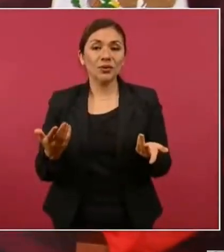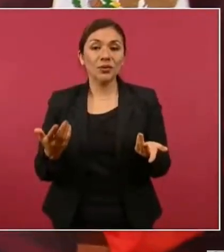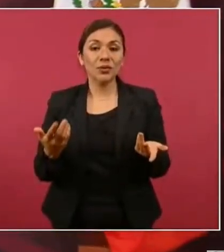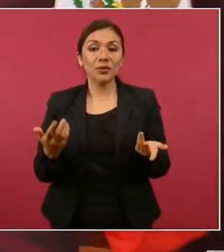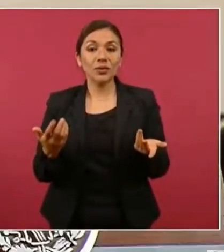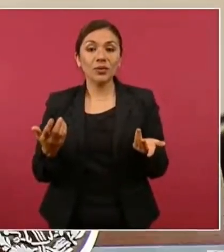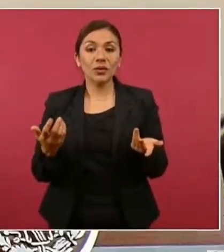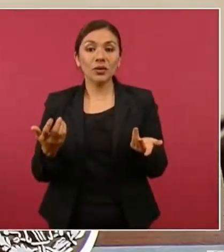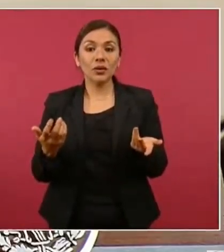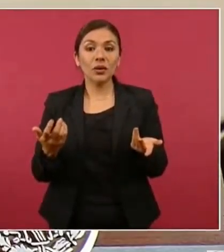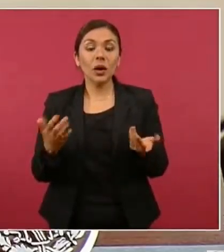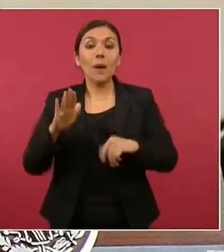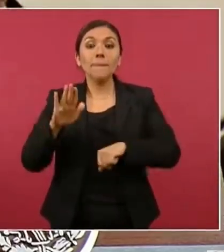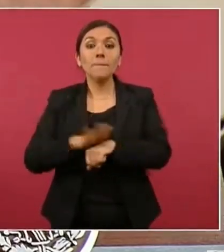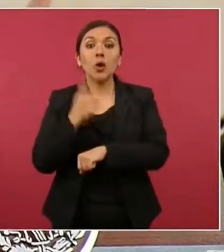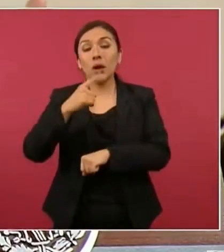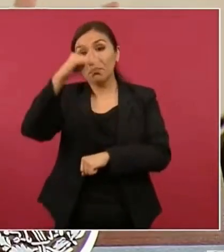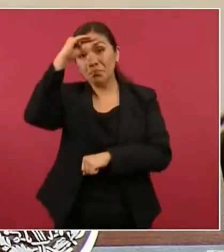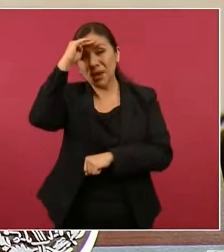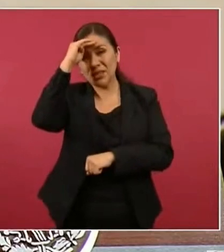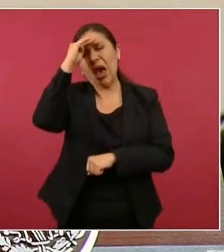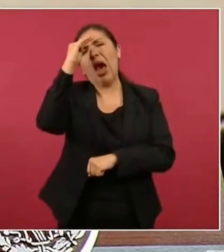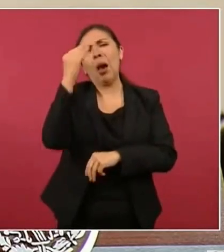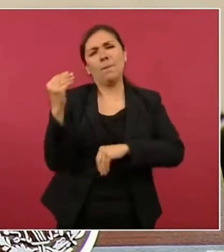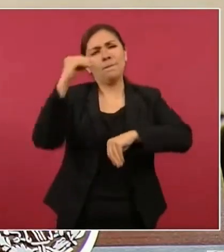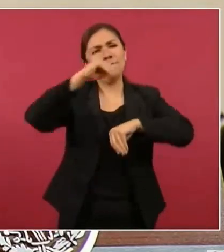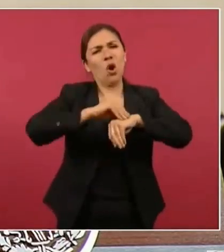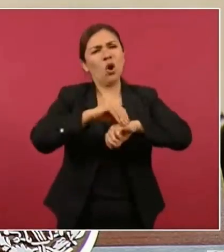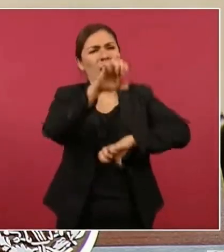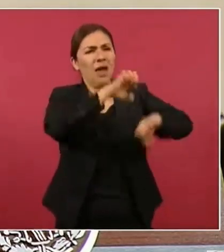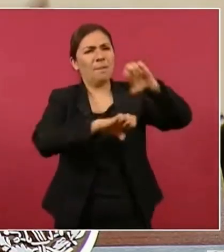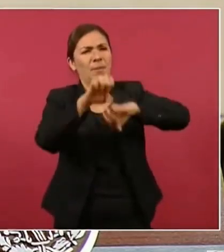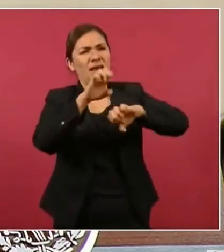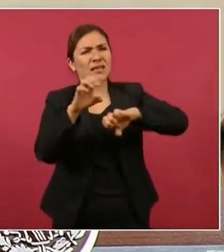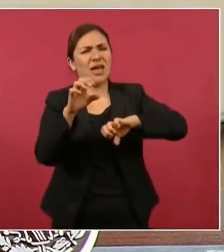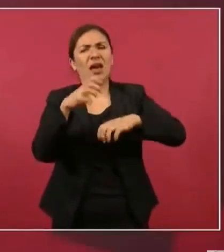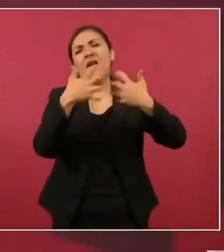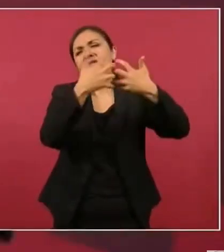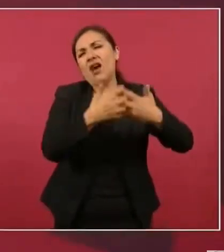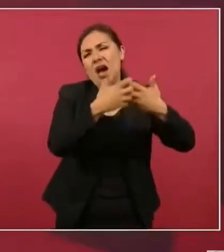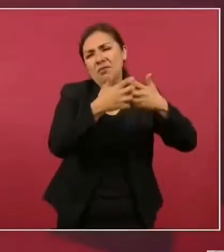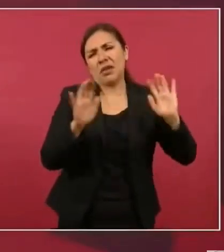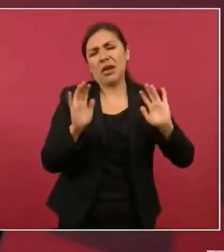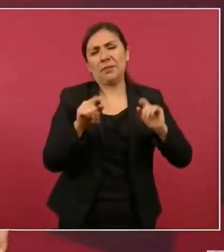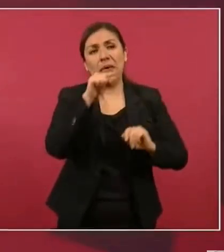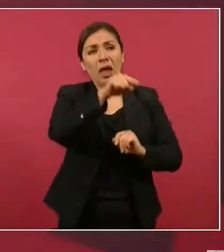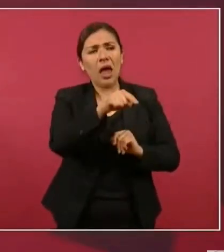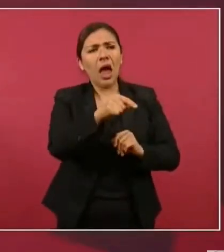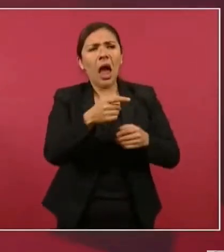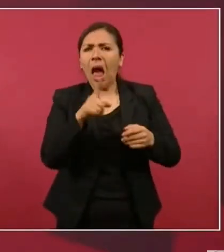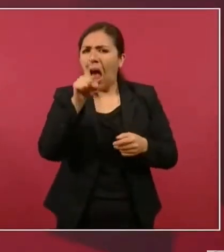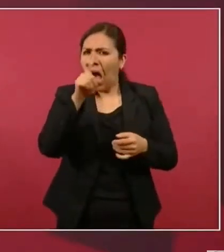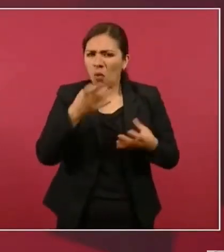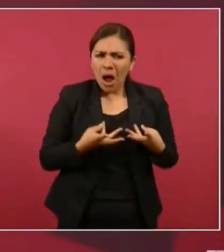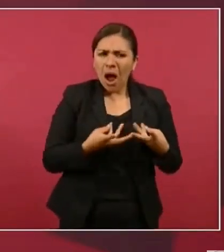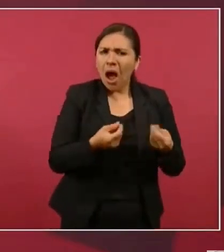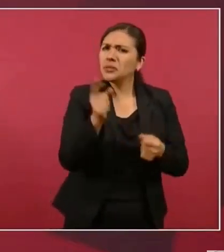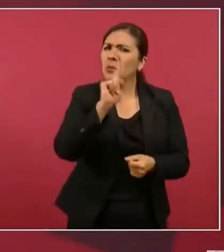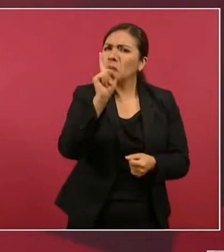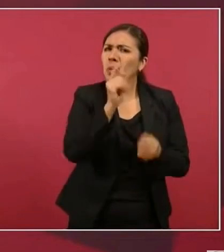Porque no es poner una planta y pueden decir, la planta consume muy poca agua